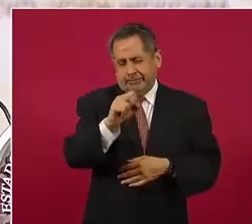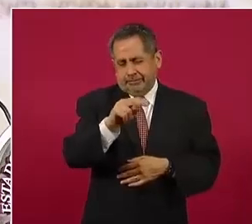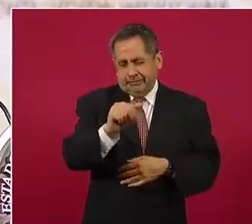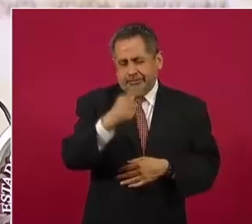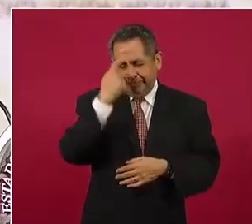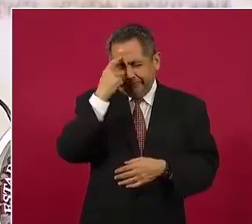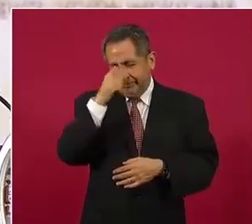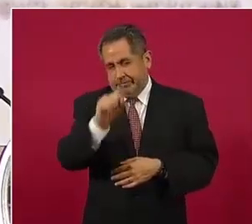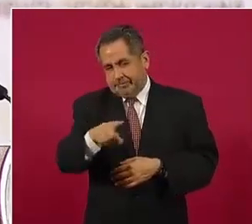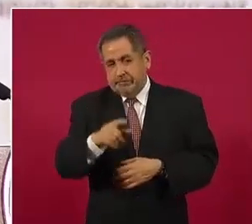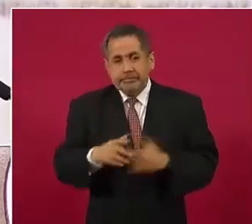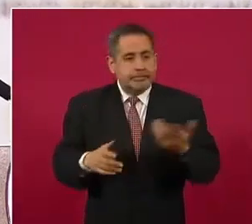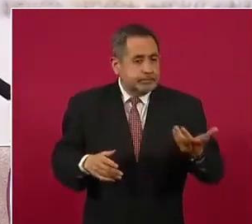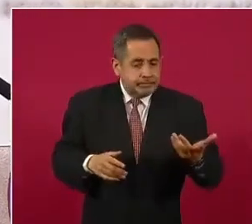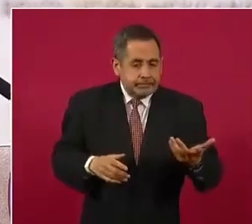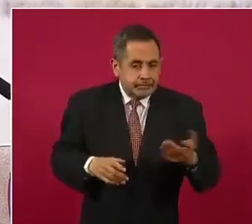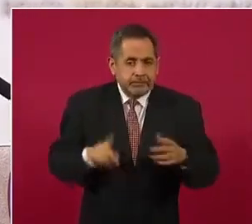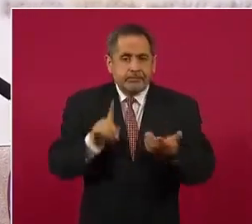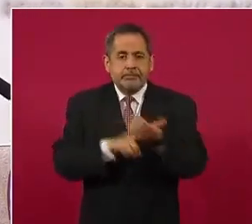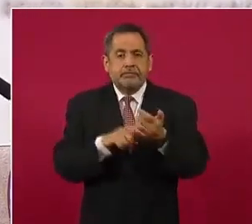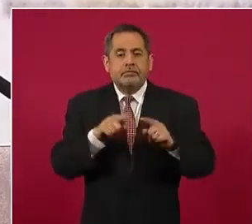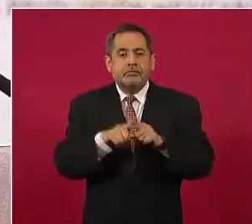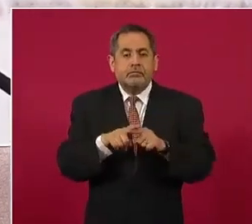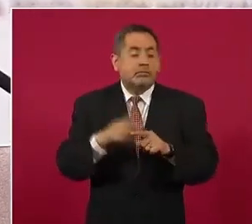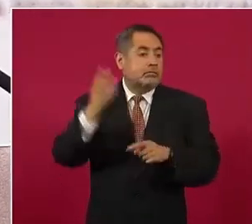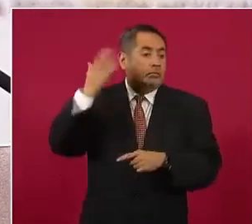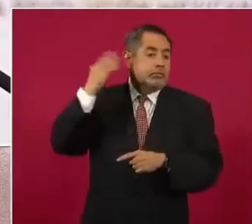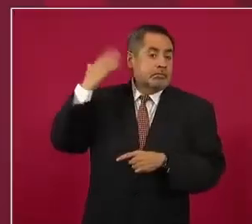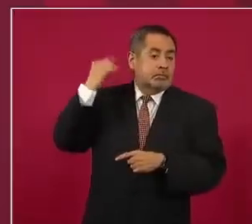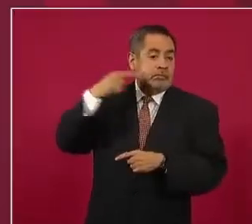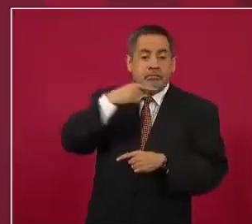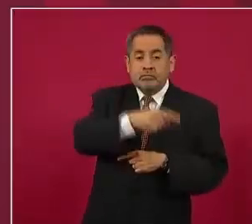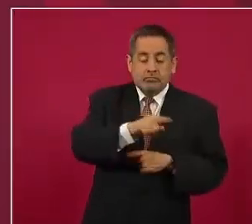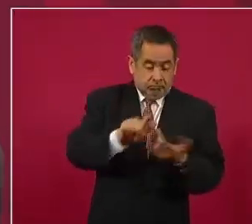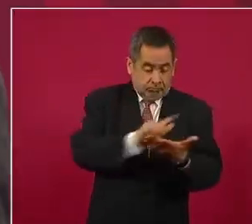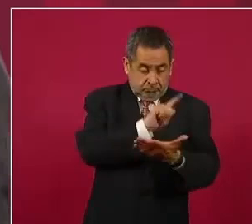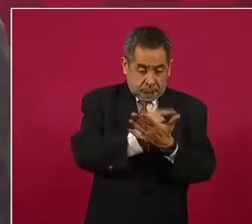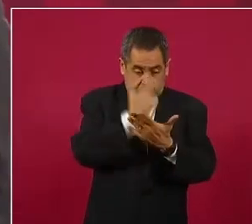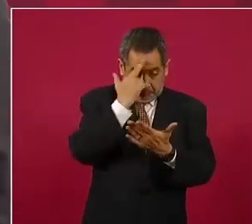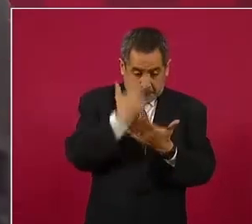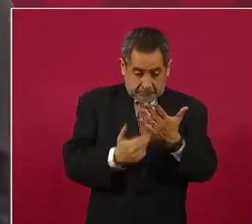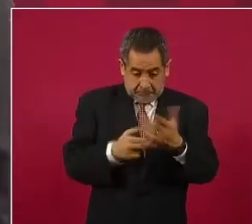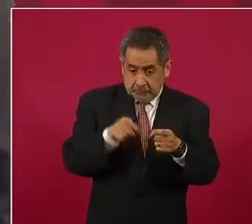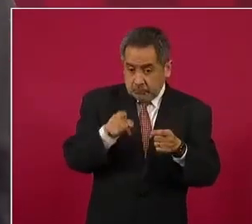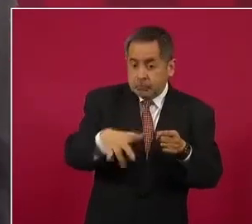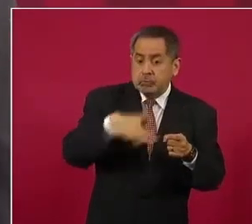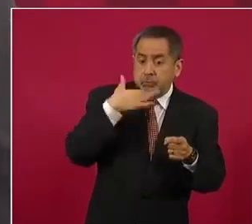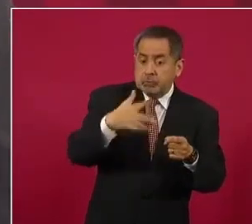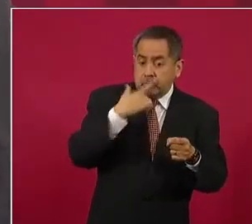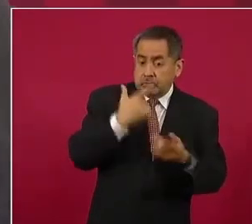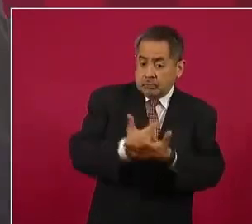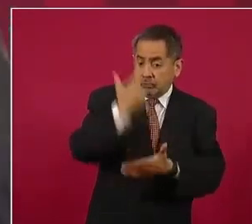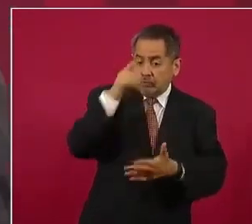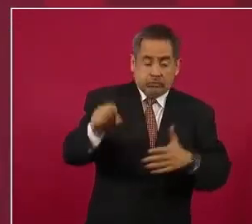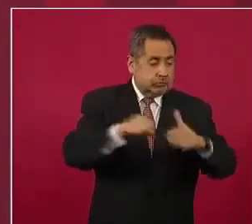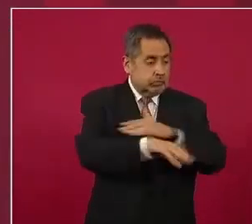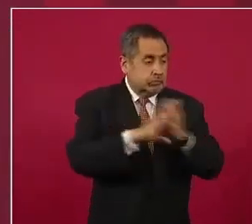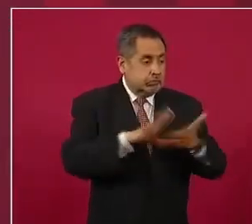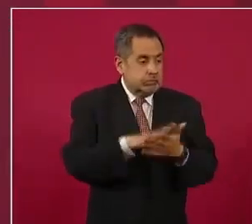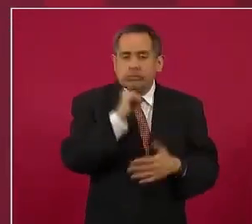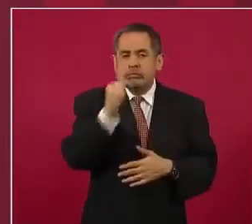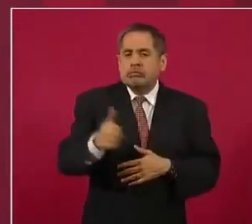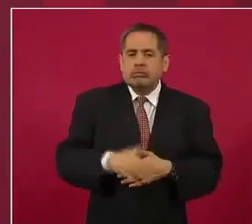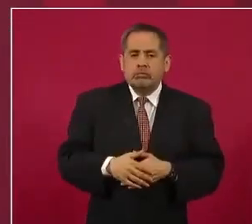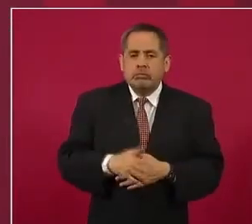la corrupción no era delito grave, porque Salinas de Gortari